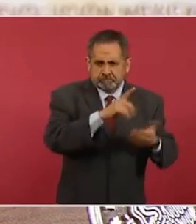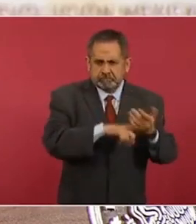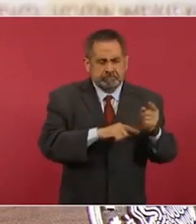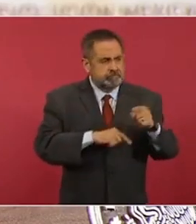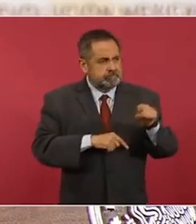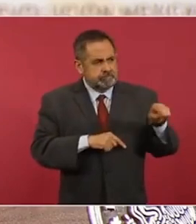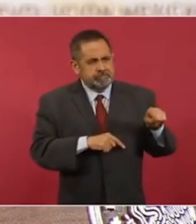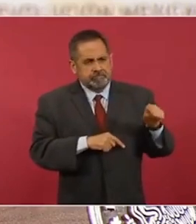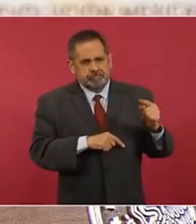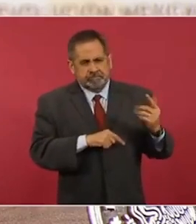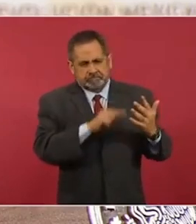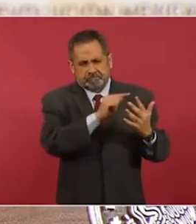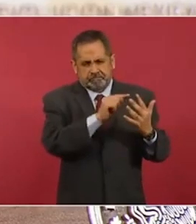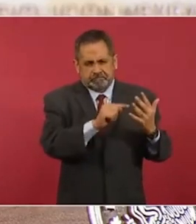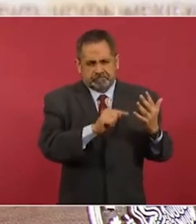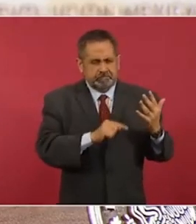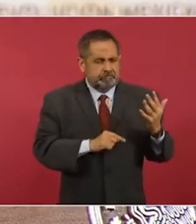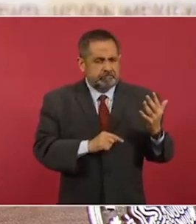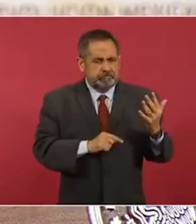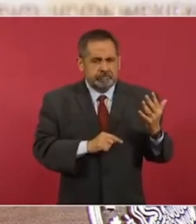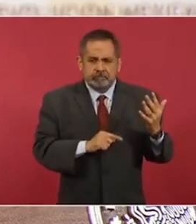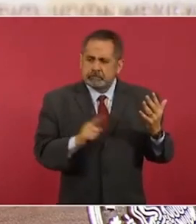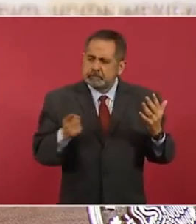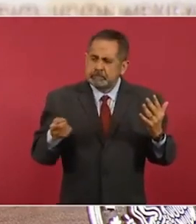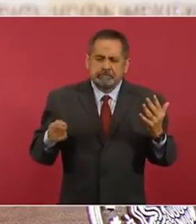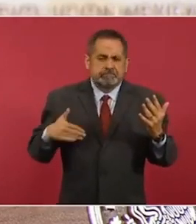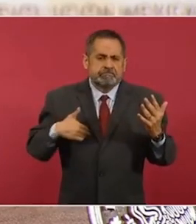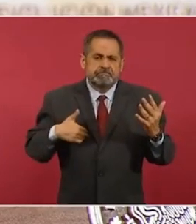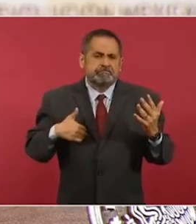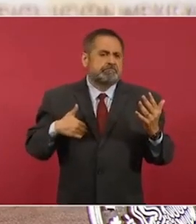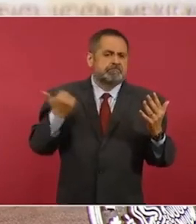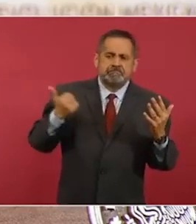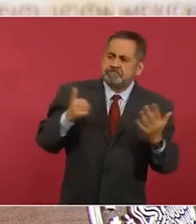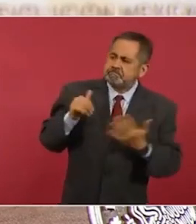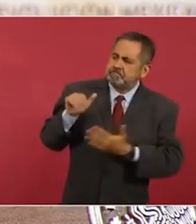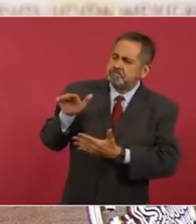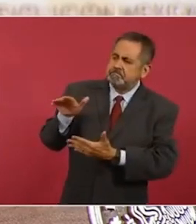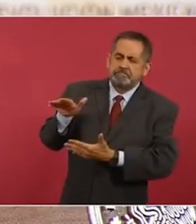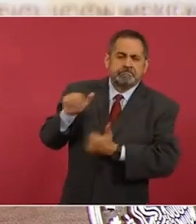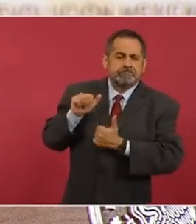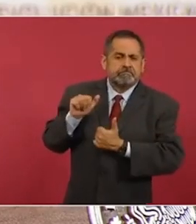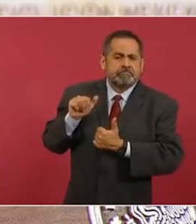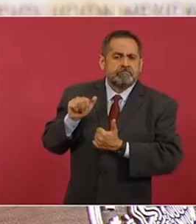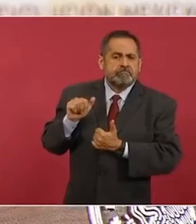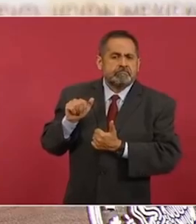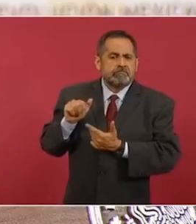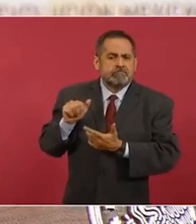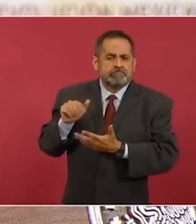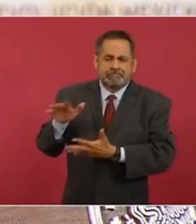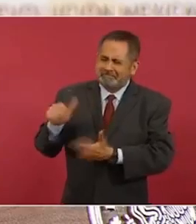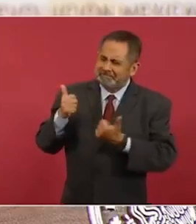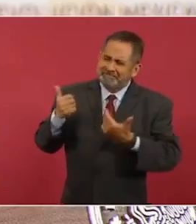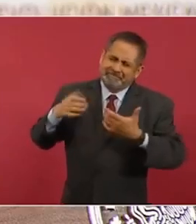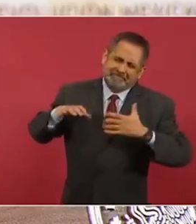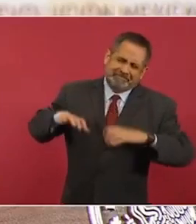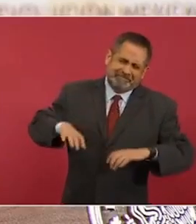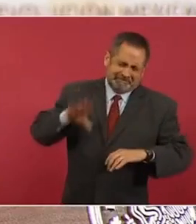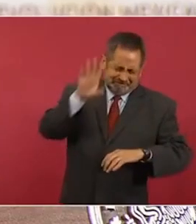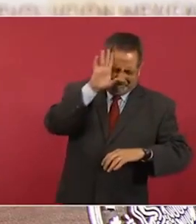han sacado ganancias